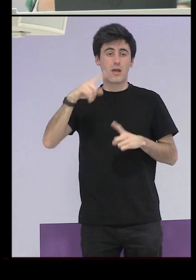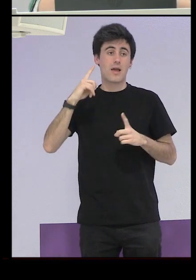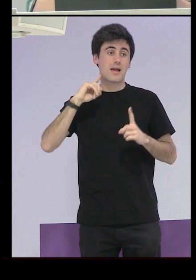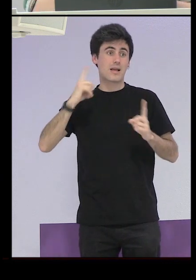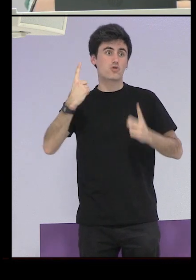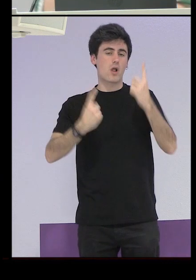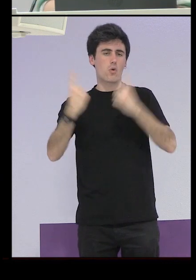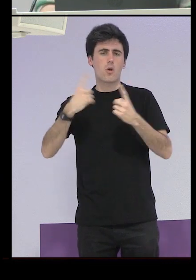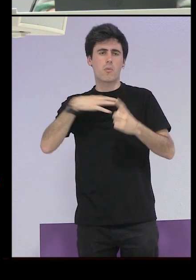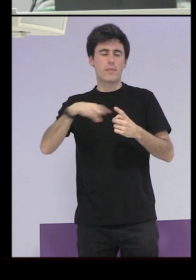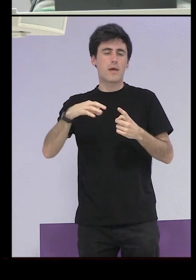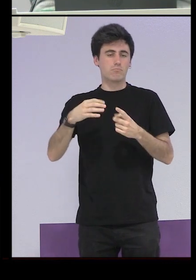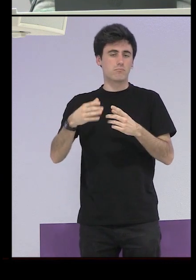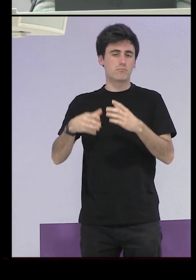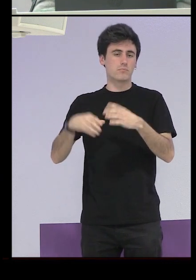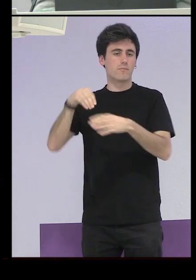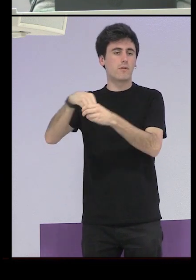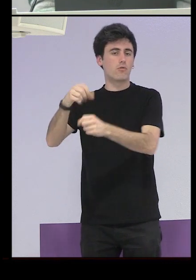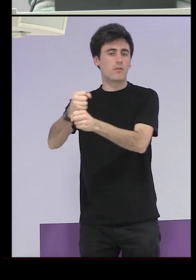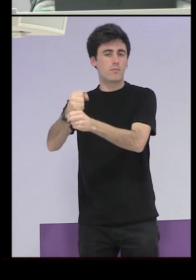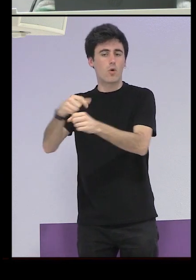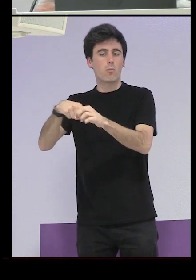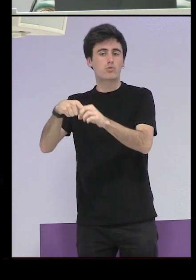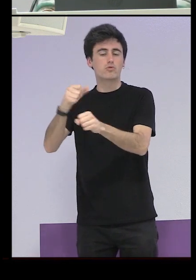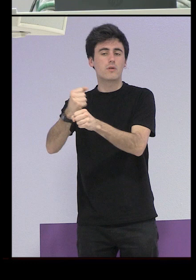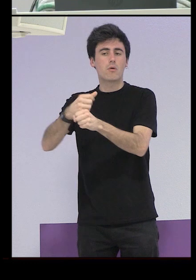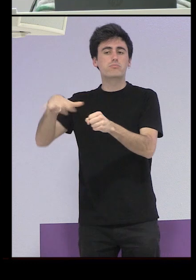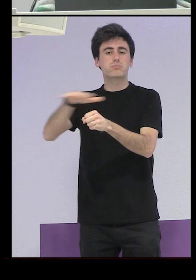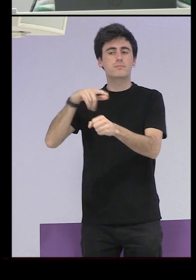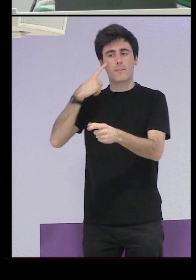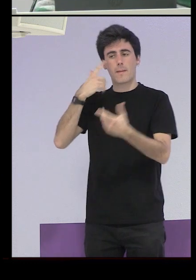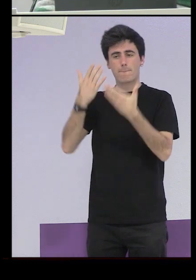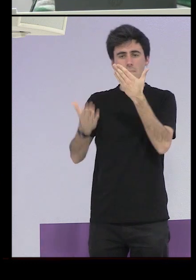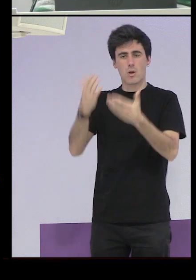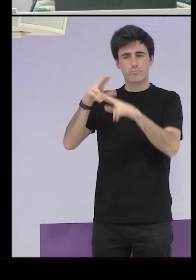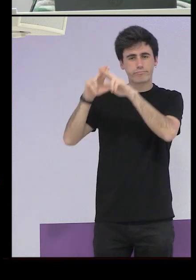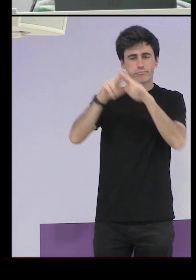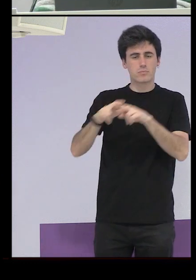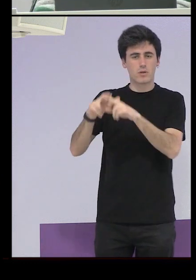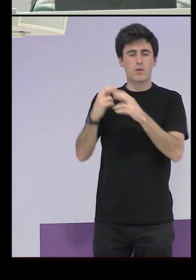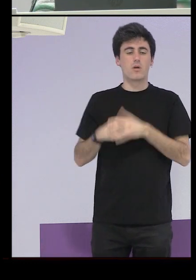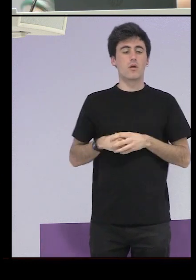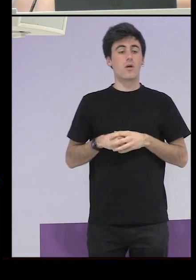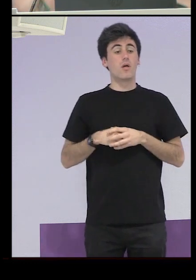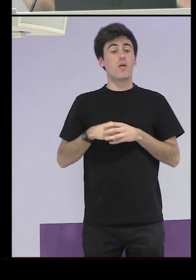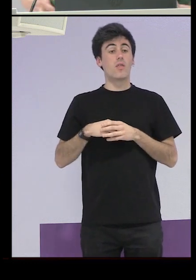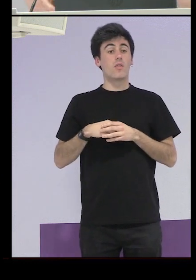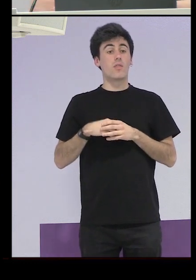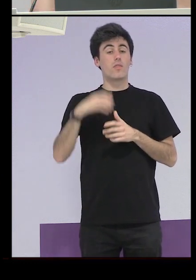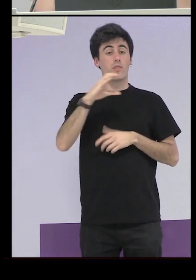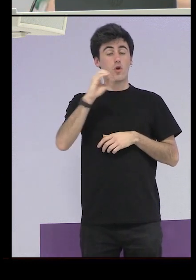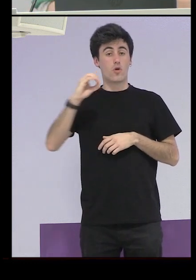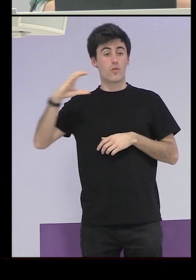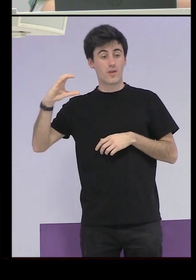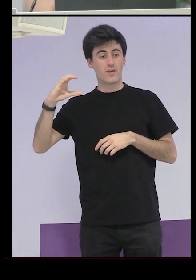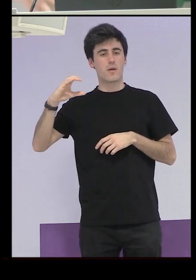testimonio podían hacerse por ejemplo en tu puesto en tu puesto de trabajo centros de observación y clasificación propios como tal